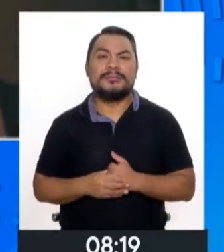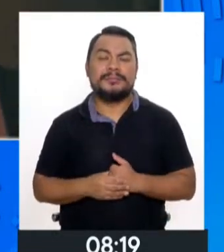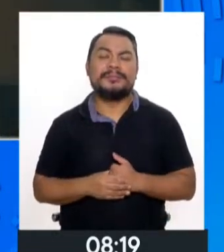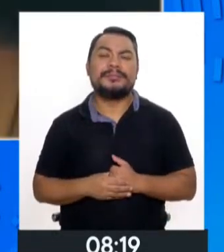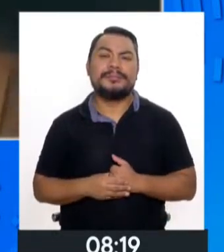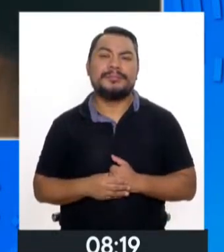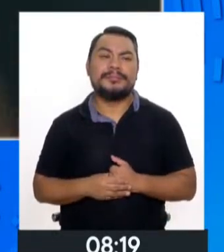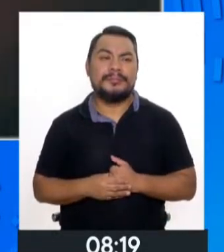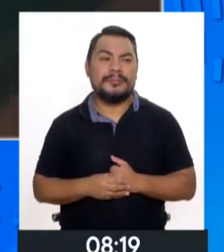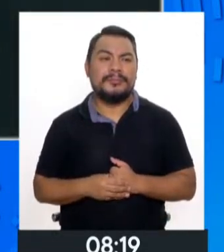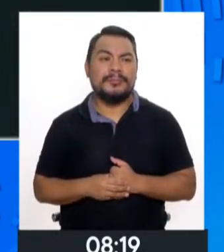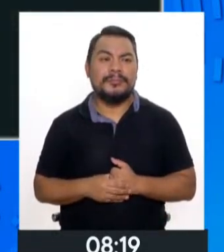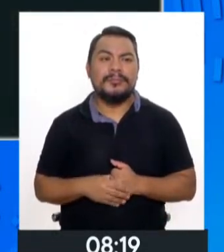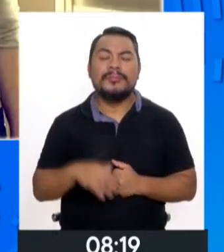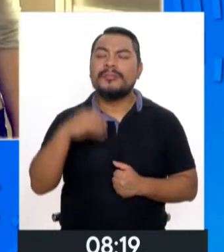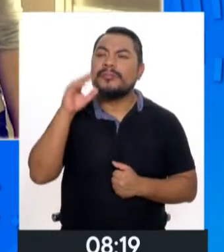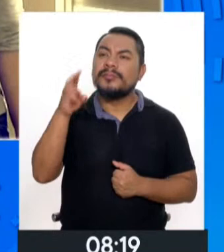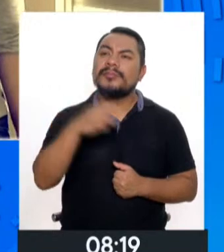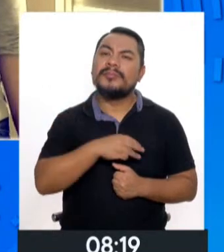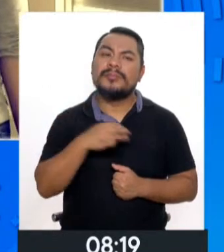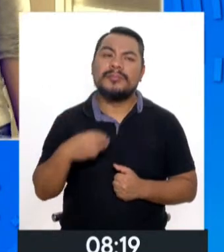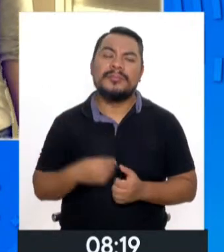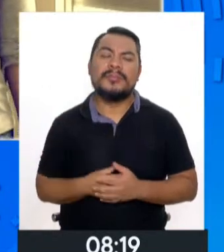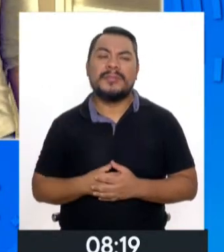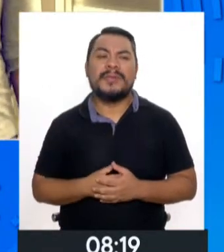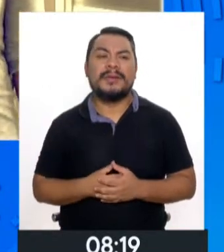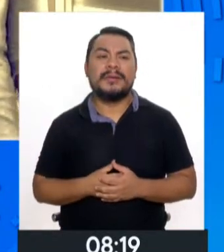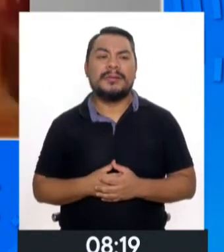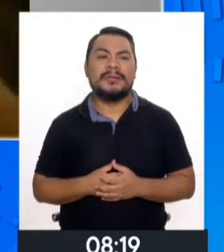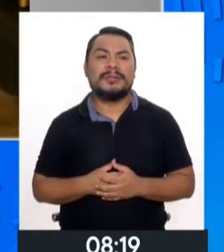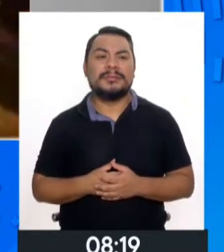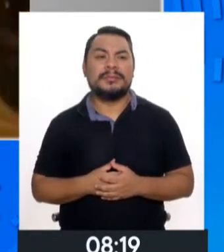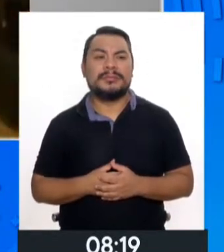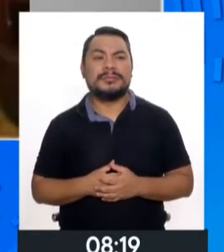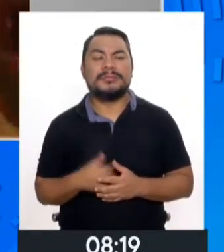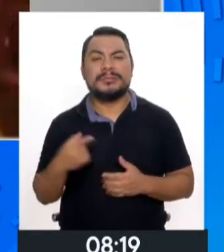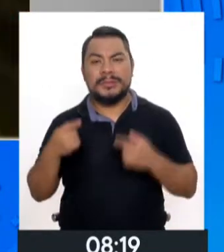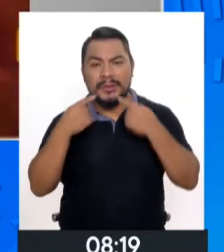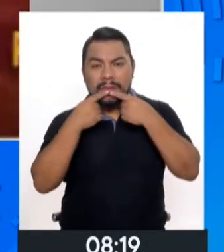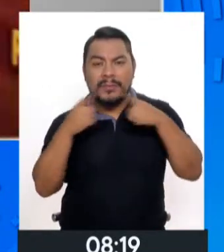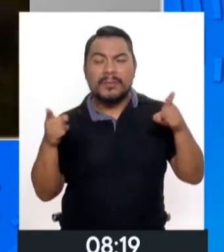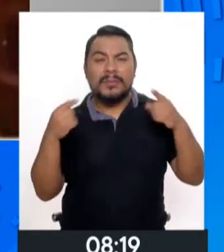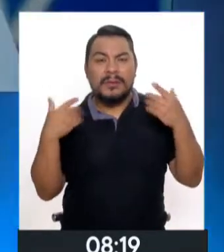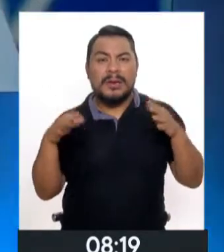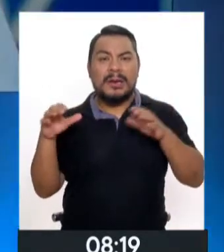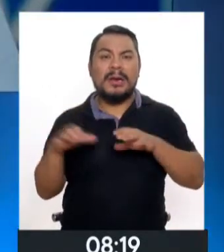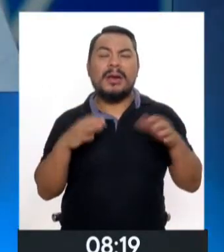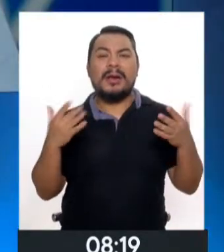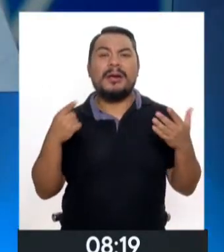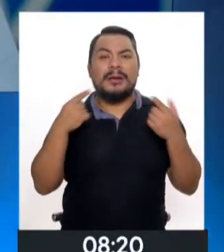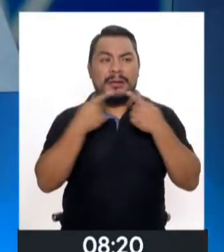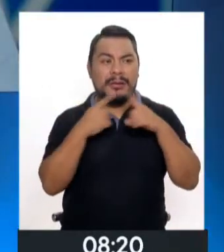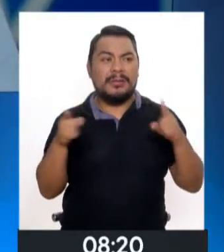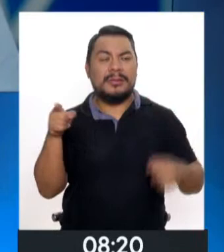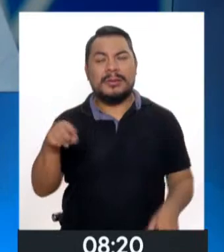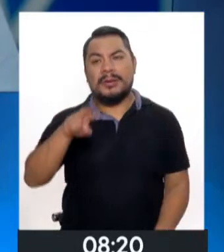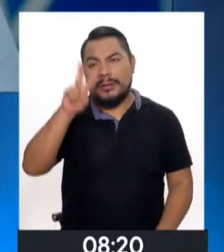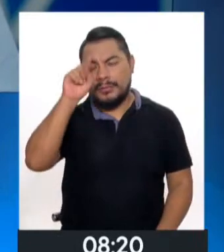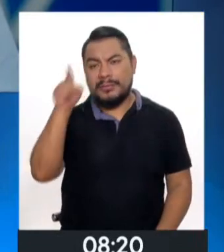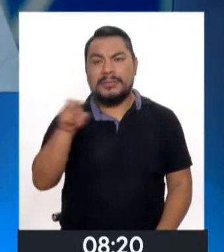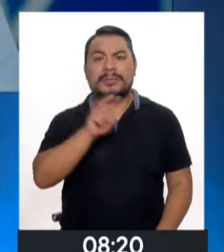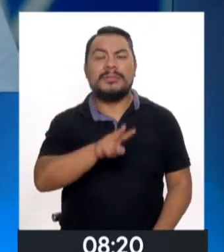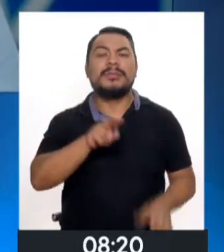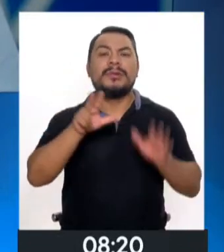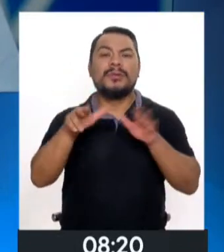Sí, ministra. Y quería consultarle a propósito de los anuncios que se van a realizar en el mensaje a la Nación del